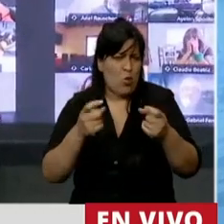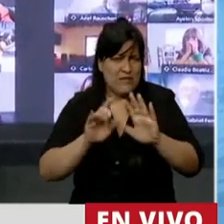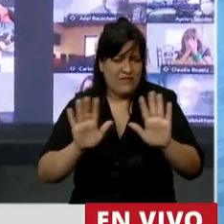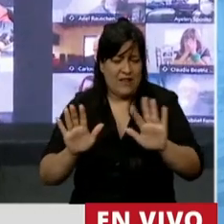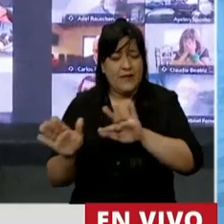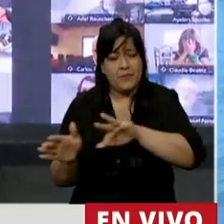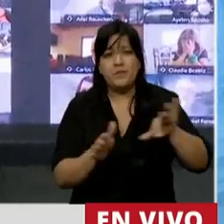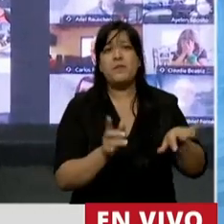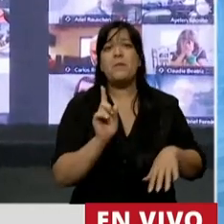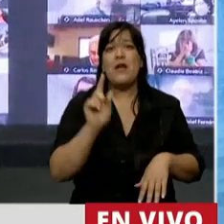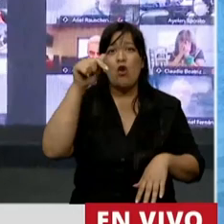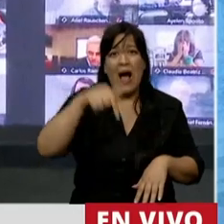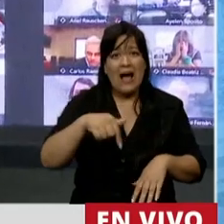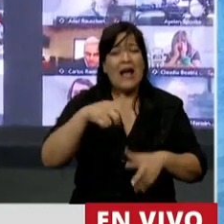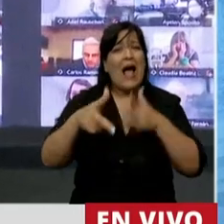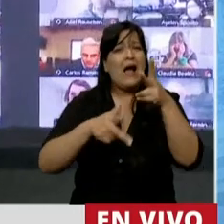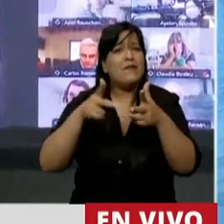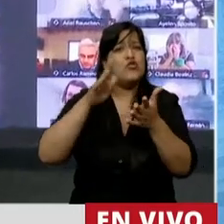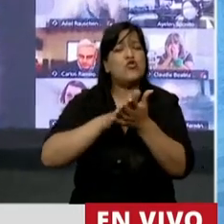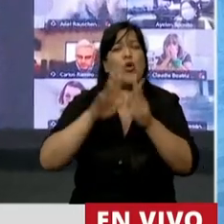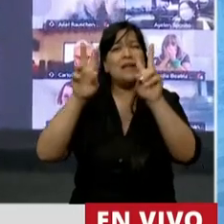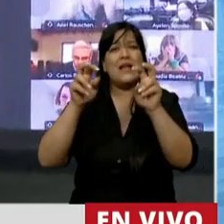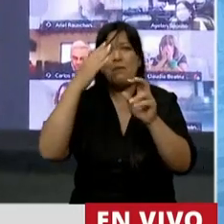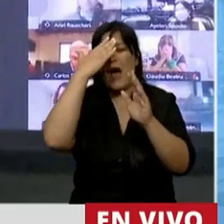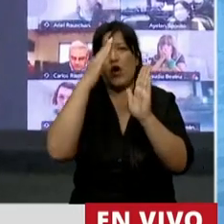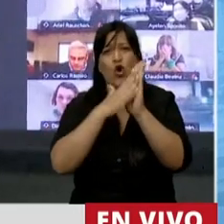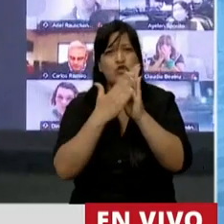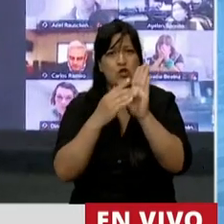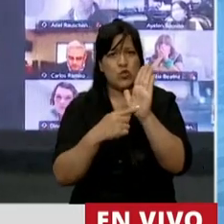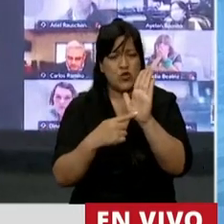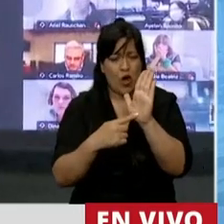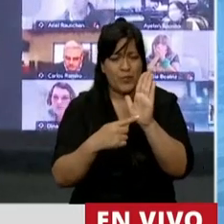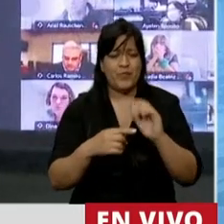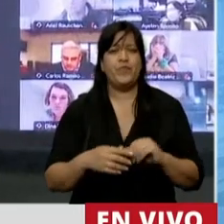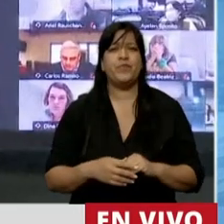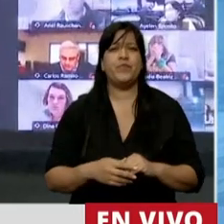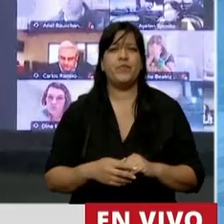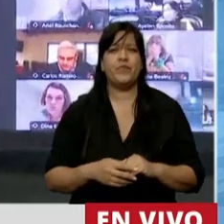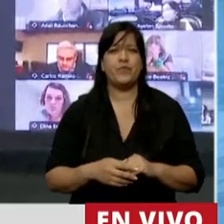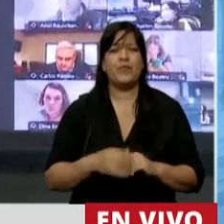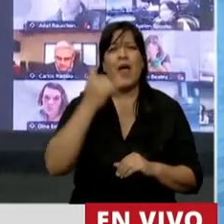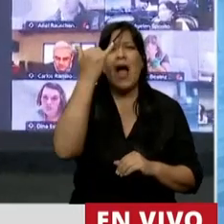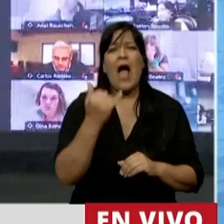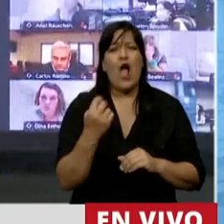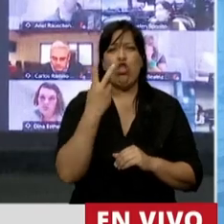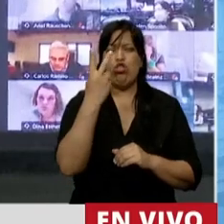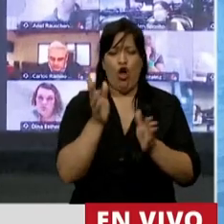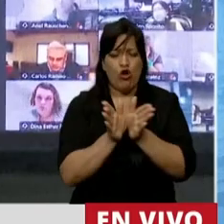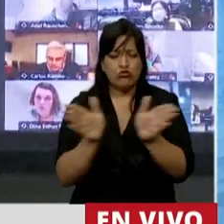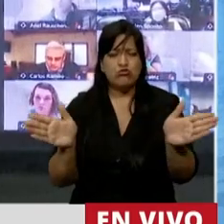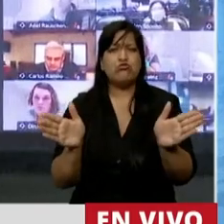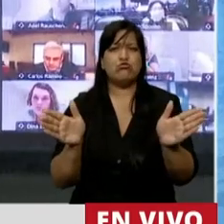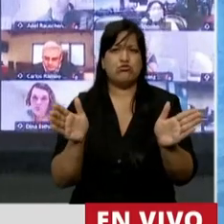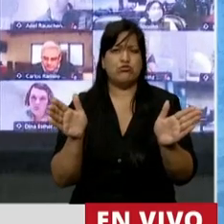Y acá, en lo que refiere a la constitución, señor presidente, hay dos parámetros de los